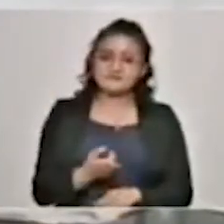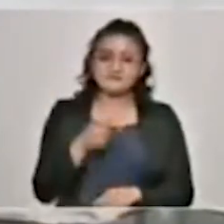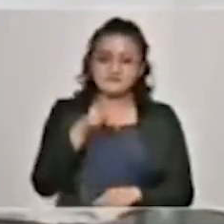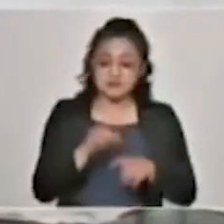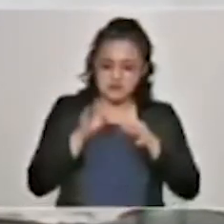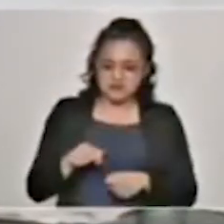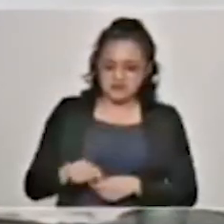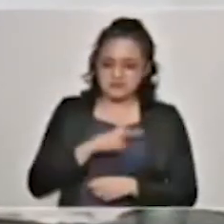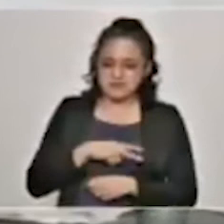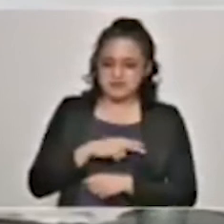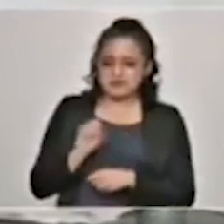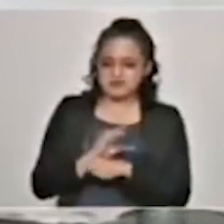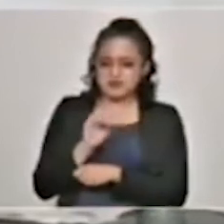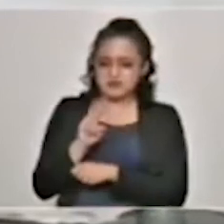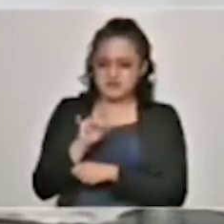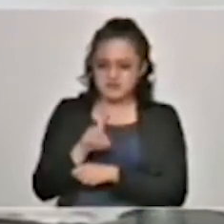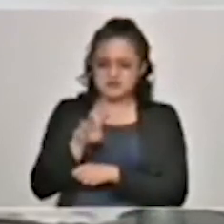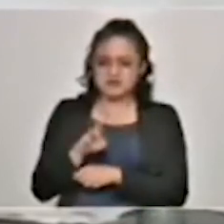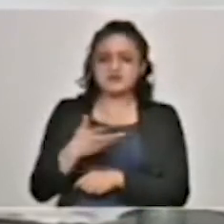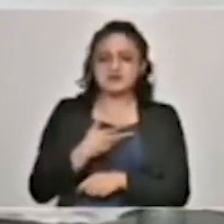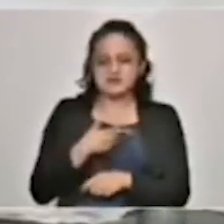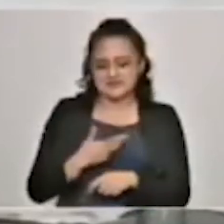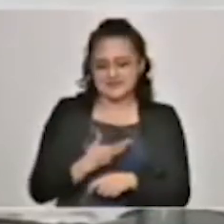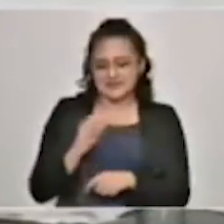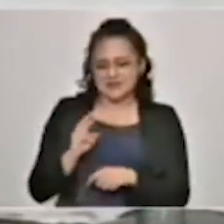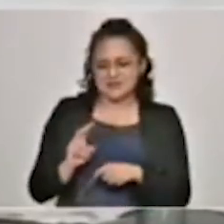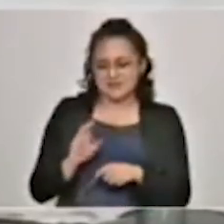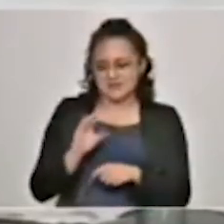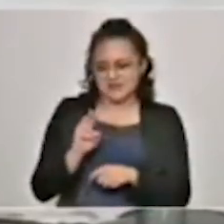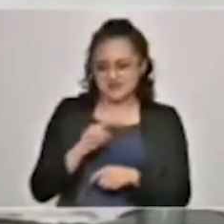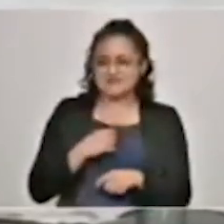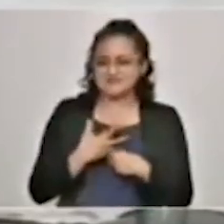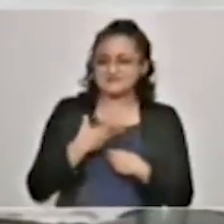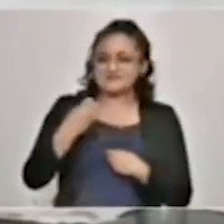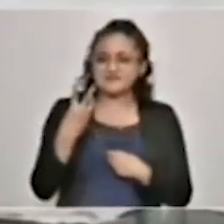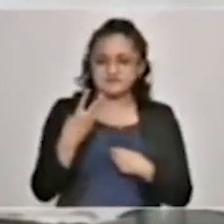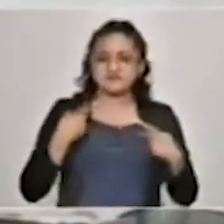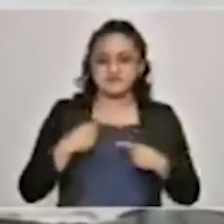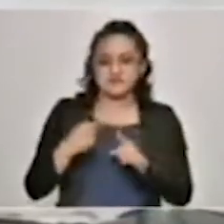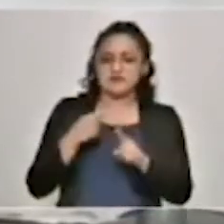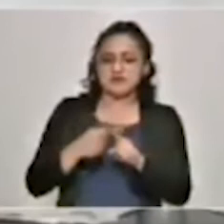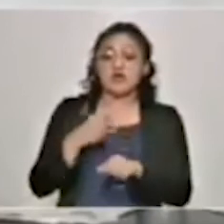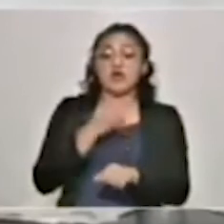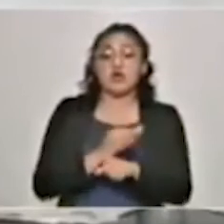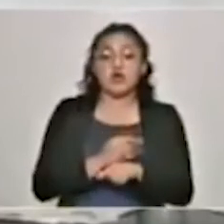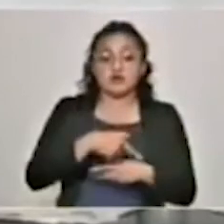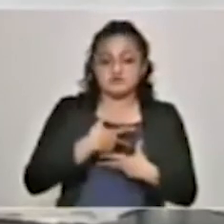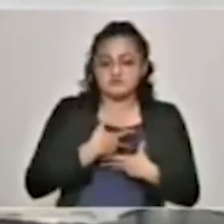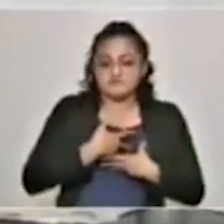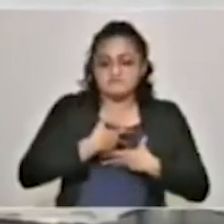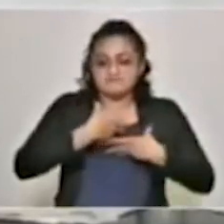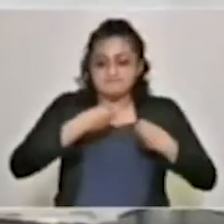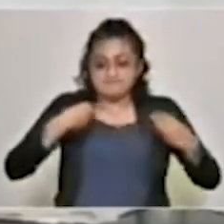la cepa original, si yo tenía COVID, podía transmitirle a tres personas más. Esta variante tiene